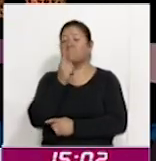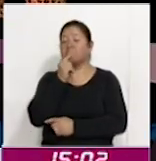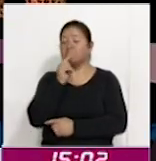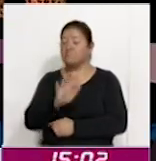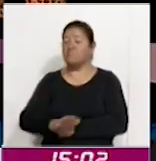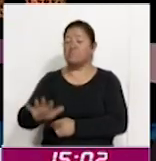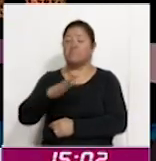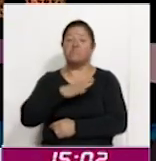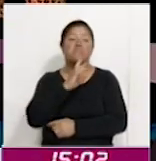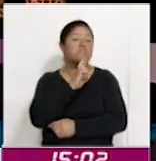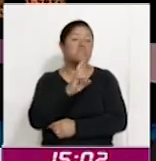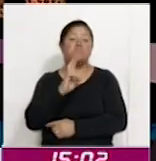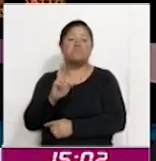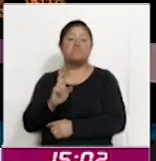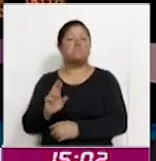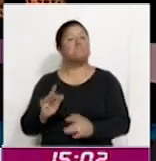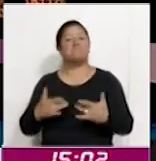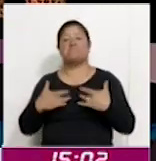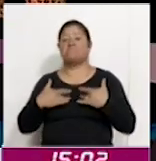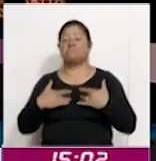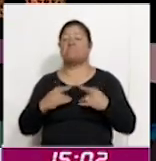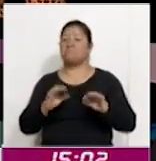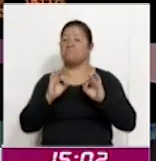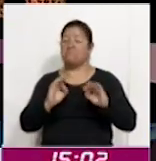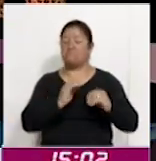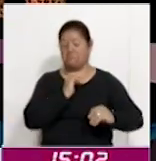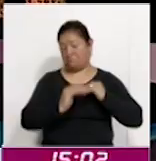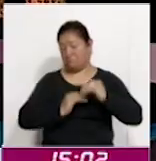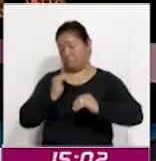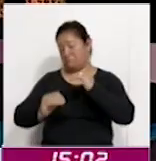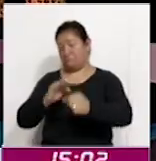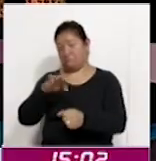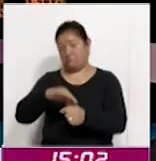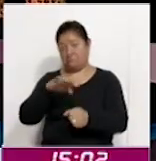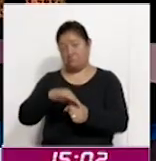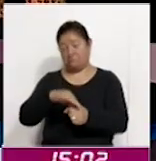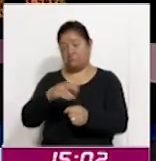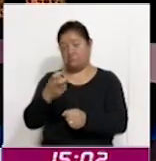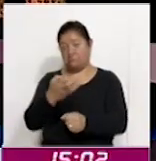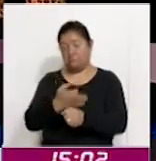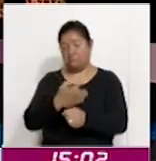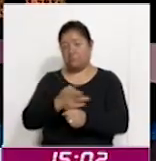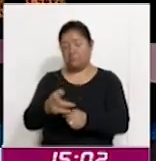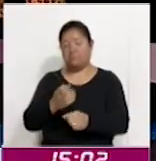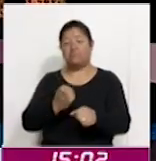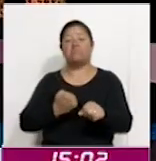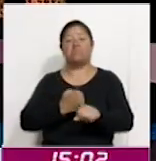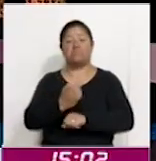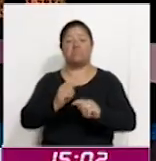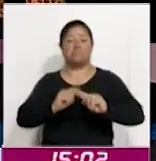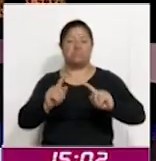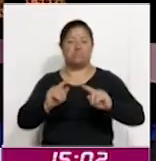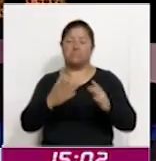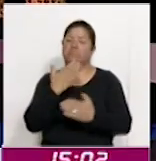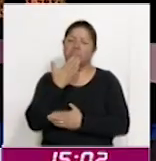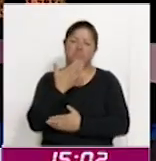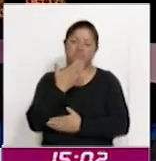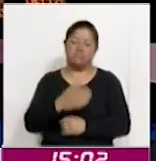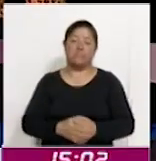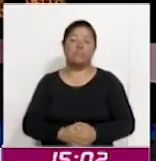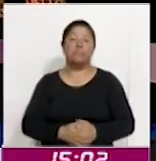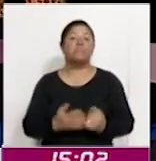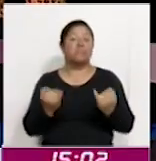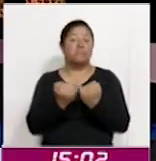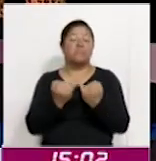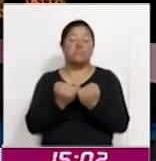reporte de saldo blanco en este proceso lectivo extraordinario en el Estado de Tlaxcala. Pero también ya se tienen los